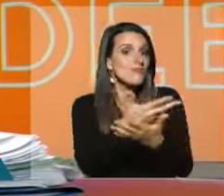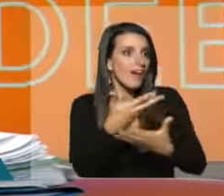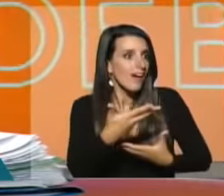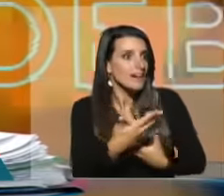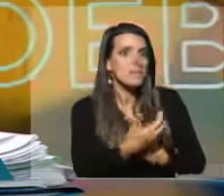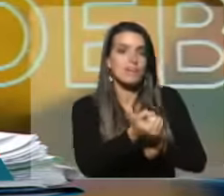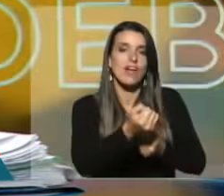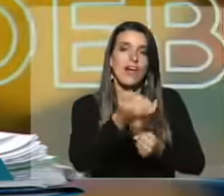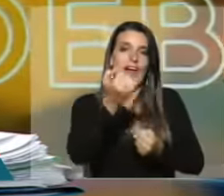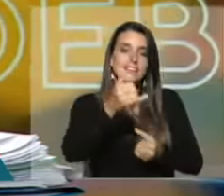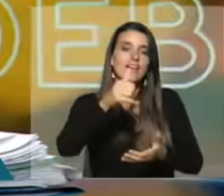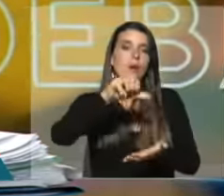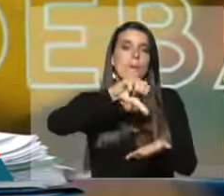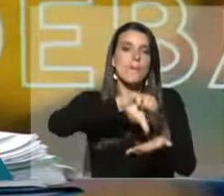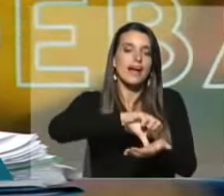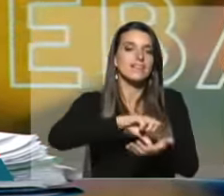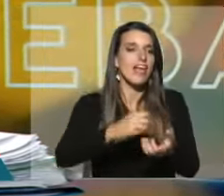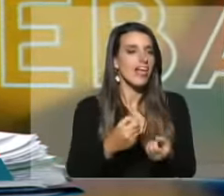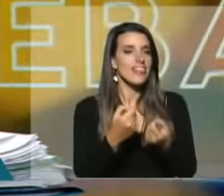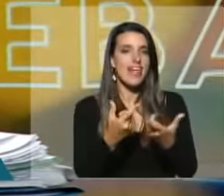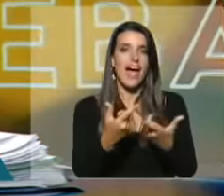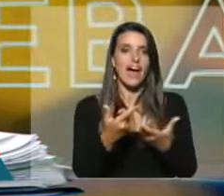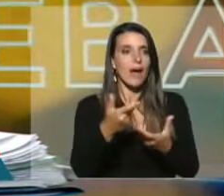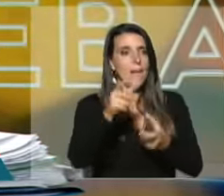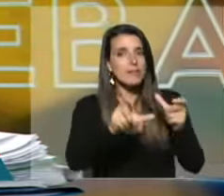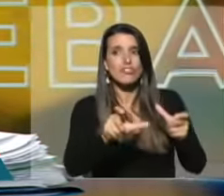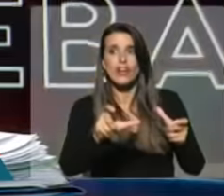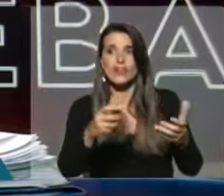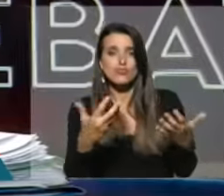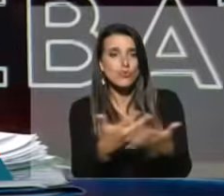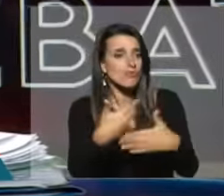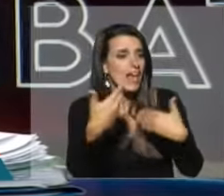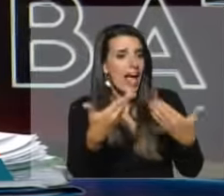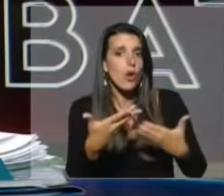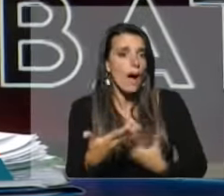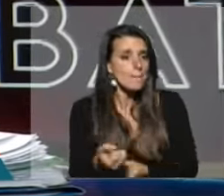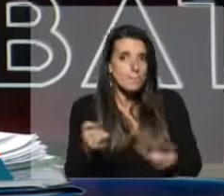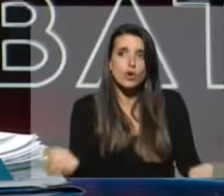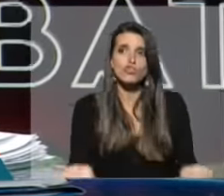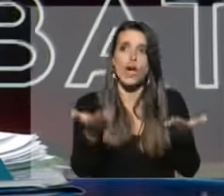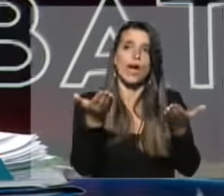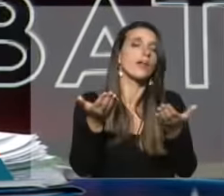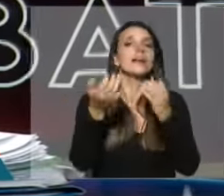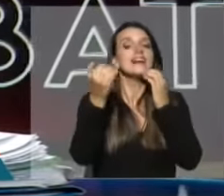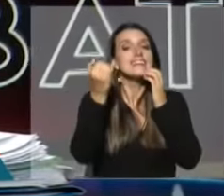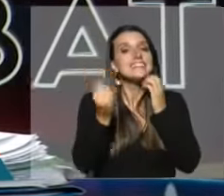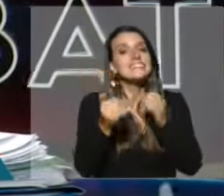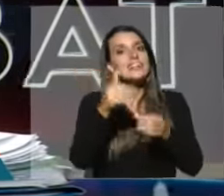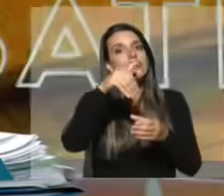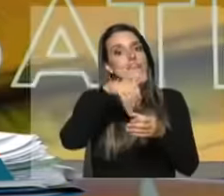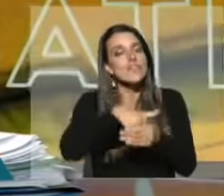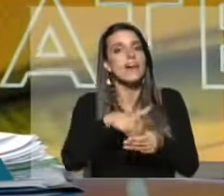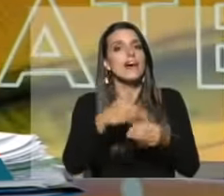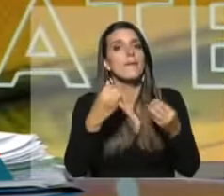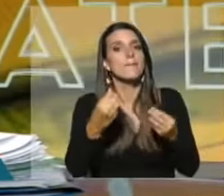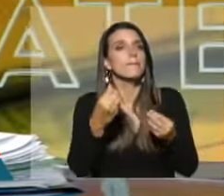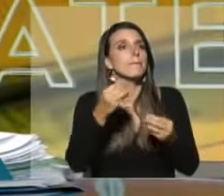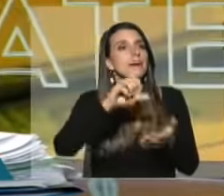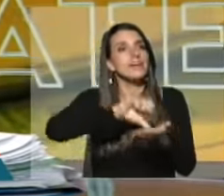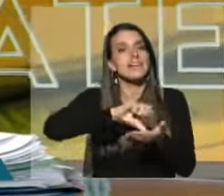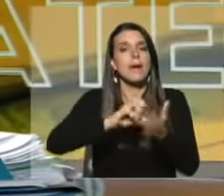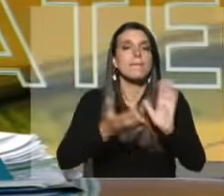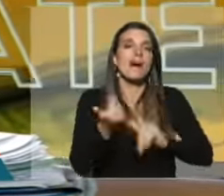sí a un país que le da una mano al caído si un país que da un hilo de esperanza